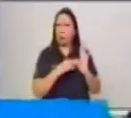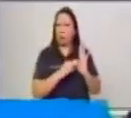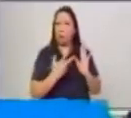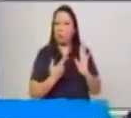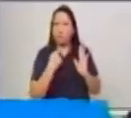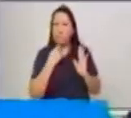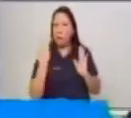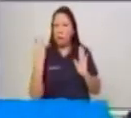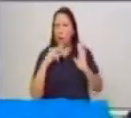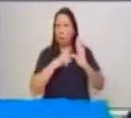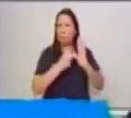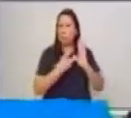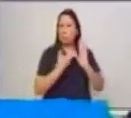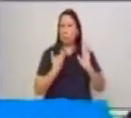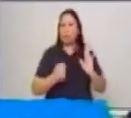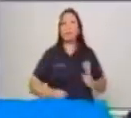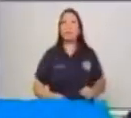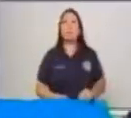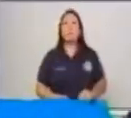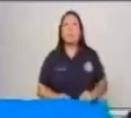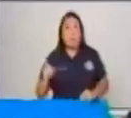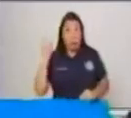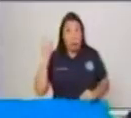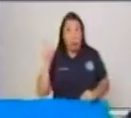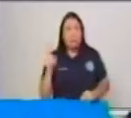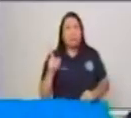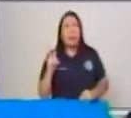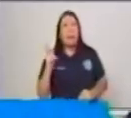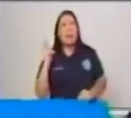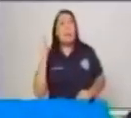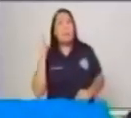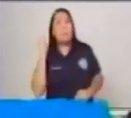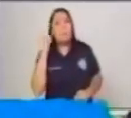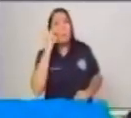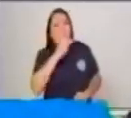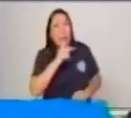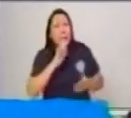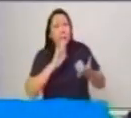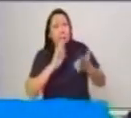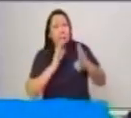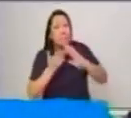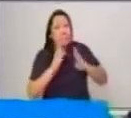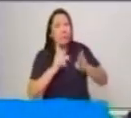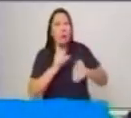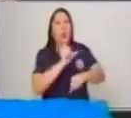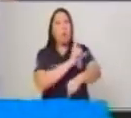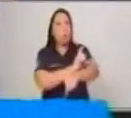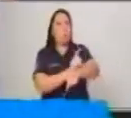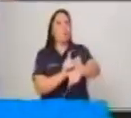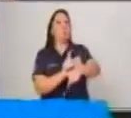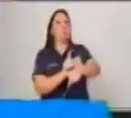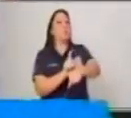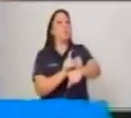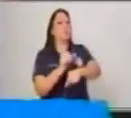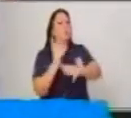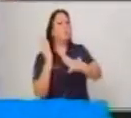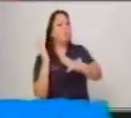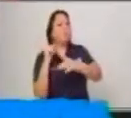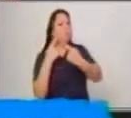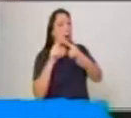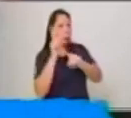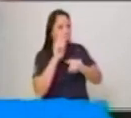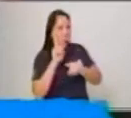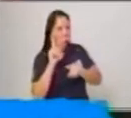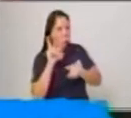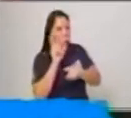¿Qué pasa con la fábula? Pues les cuento. Yo sé que ustedes conocen este tipo de narración. Son cuentos en los que los